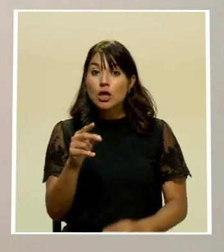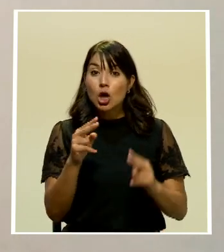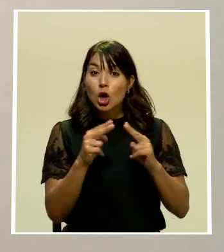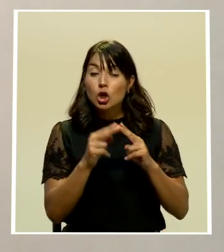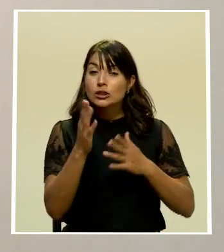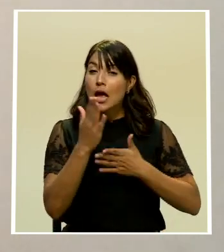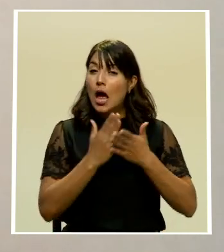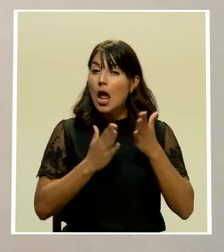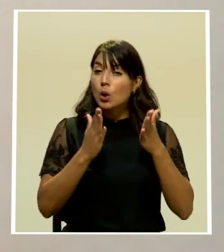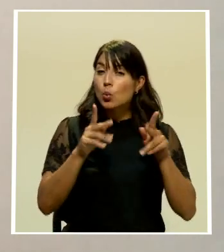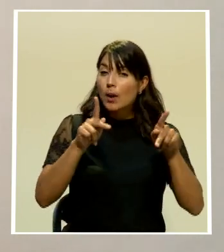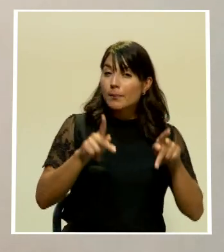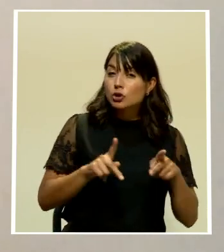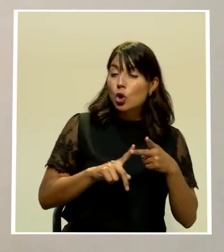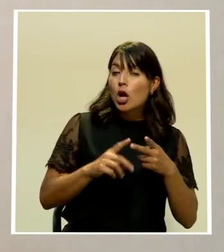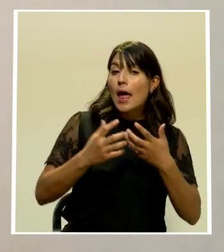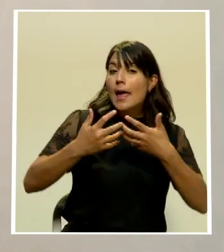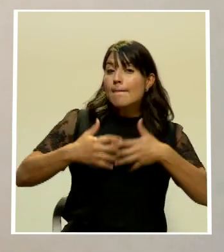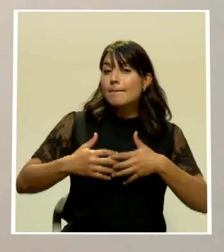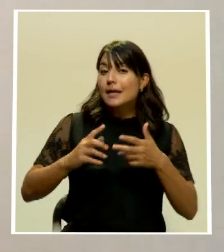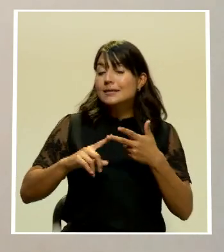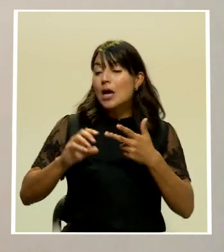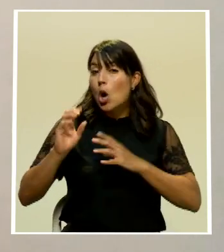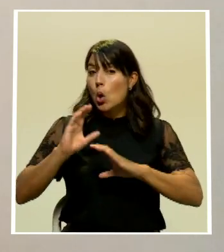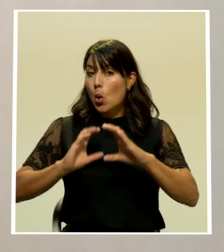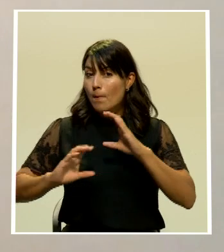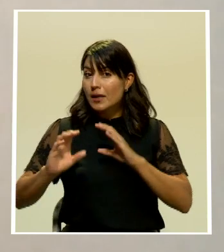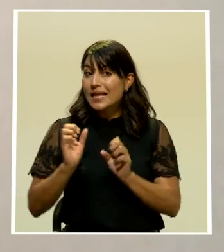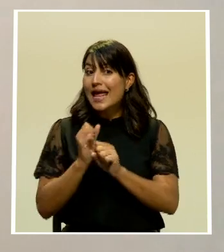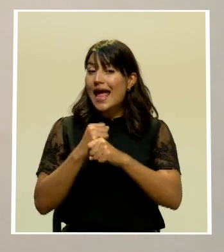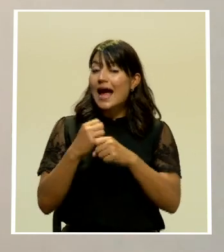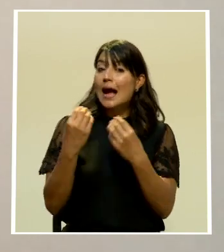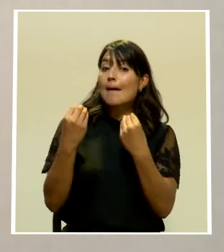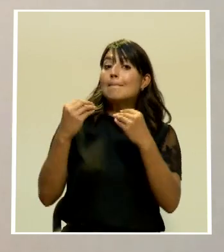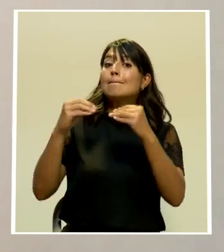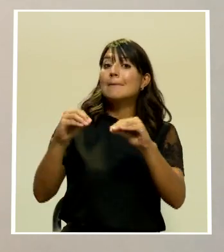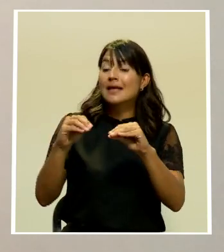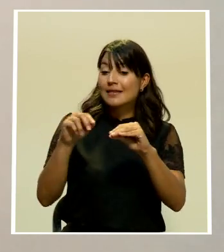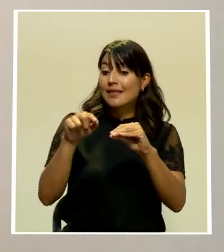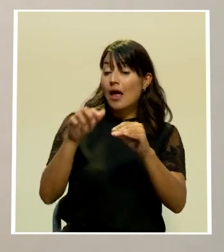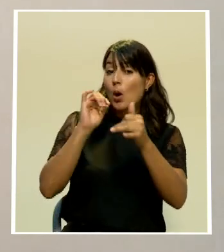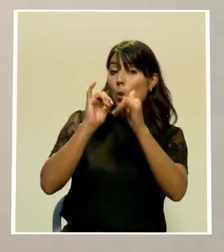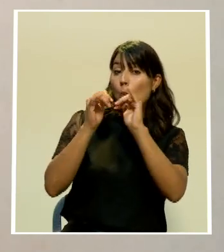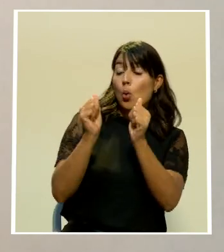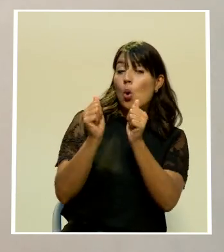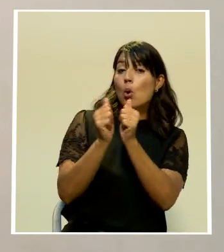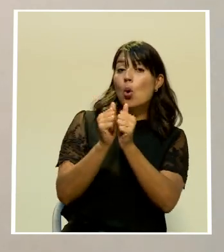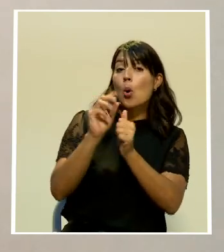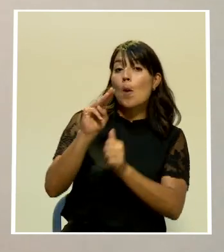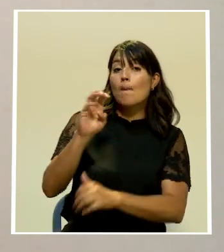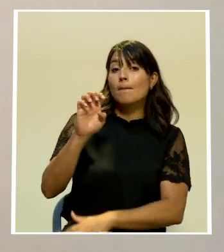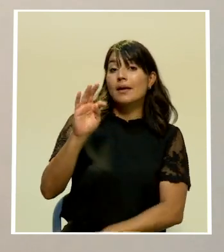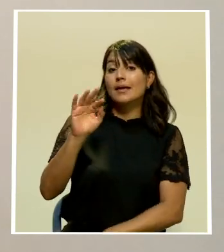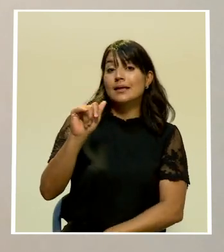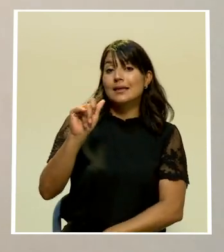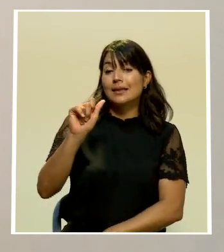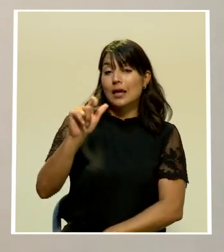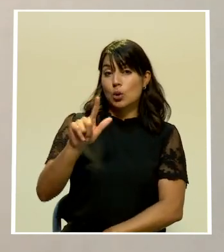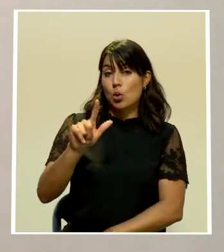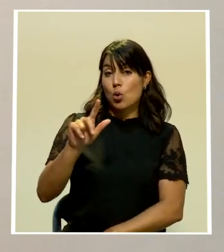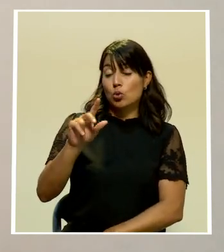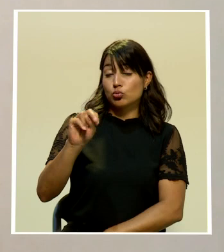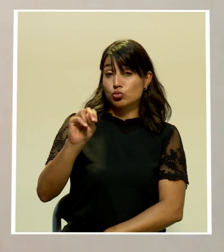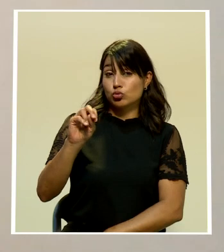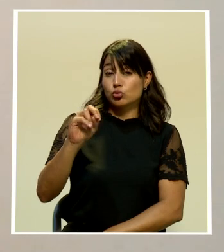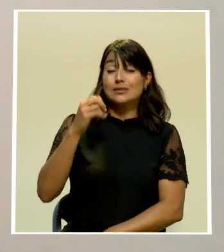persona empresa o comercio que esté realizando la venta o promoción de esos productos bajo alerta sanitaria llame inmediatamente al 911